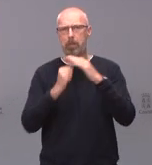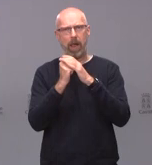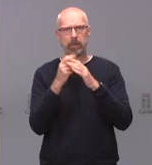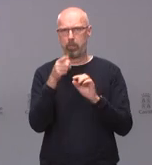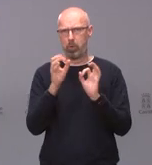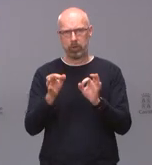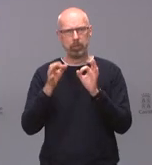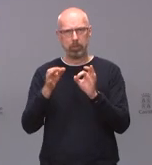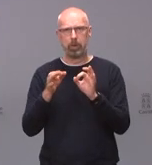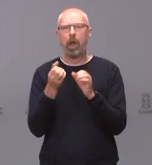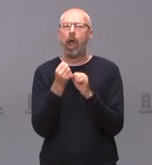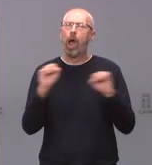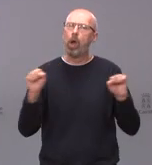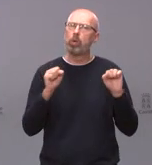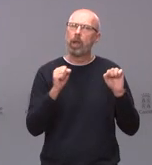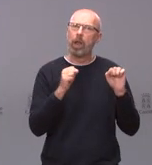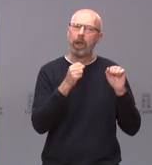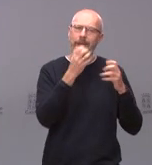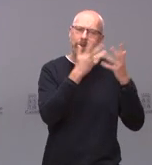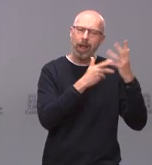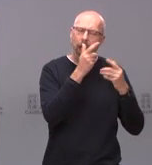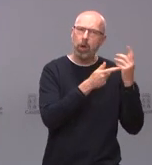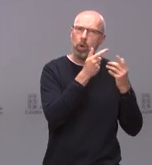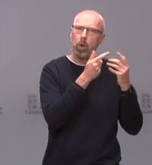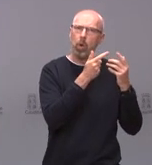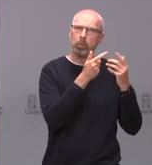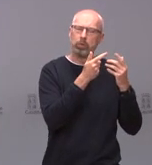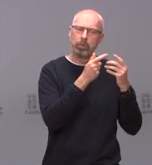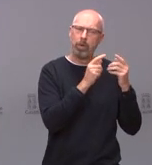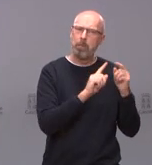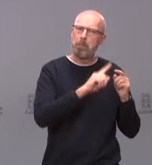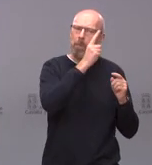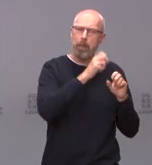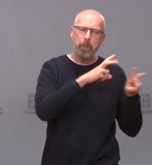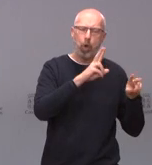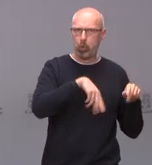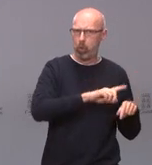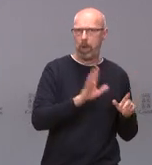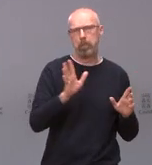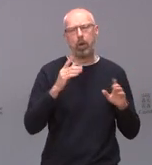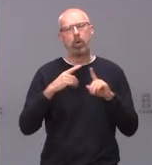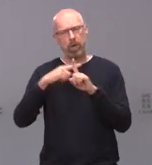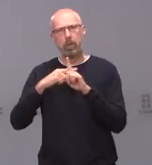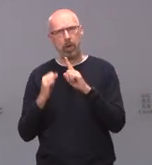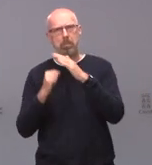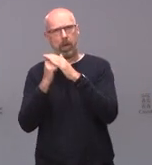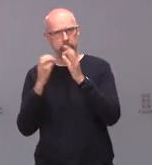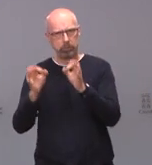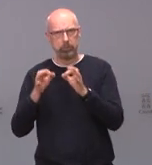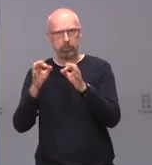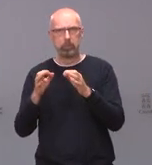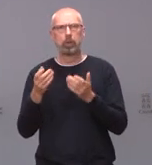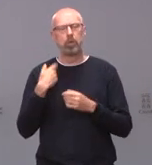no era ni mucho menos de las más altas de la comunidad hemos avisado y hemos advertido esto con anterioridad y de manera